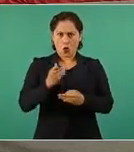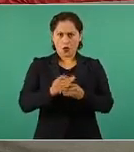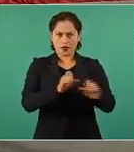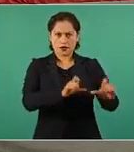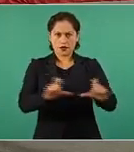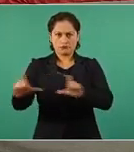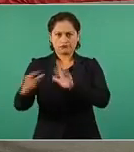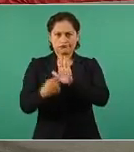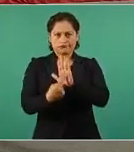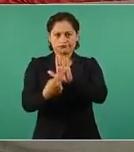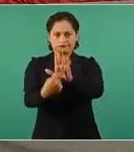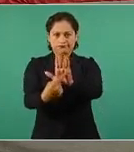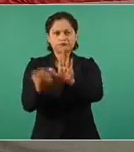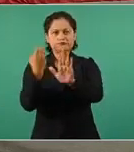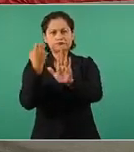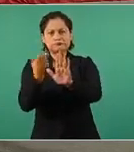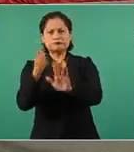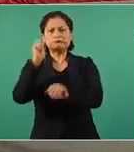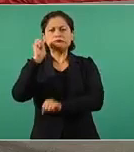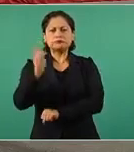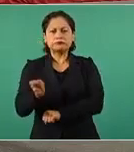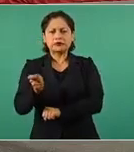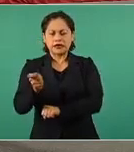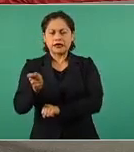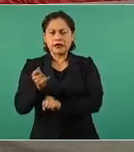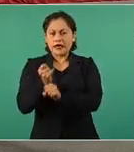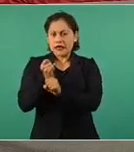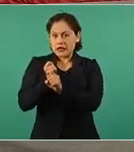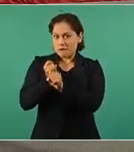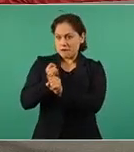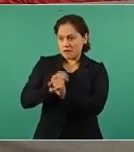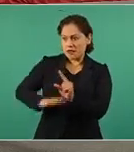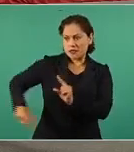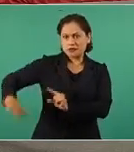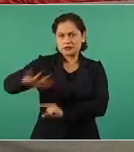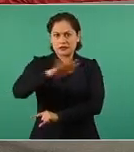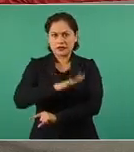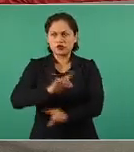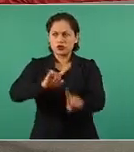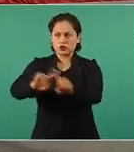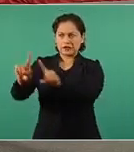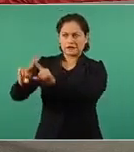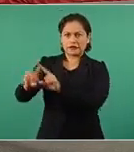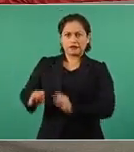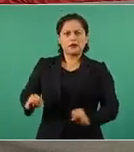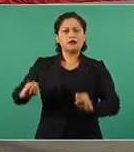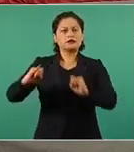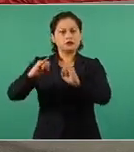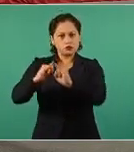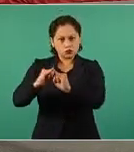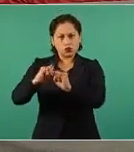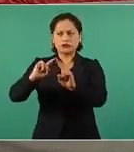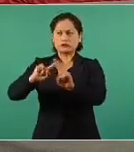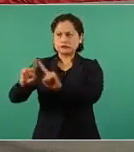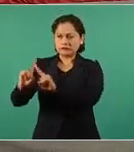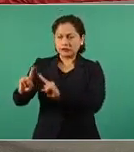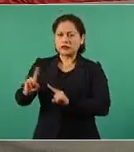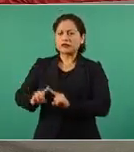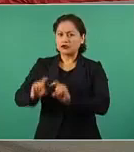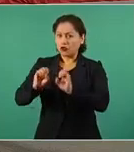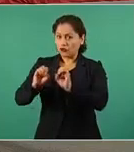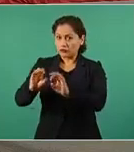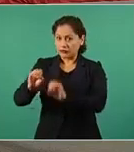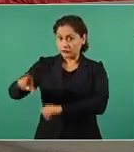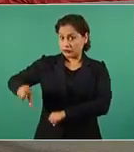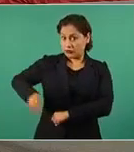resultados de un estudio que se hizo en coordinación con distintas dependencias e instituciones del gobierno federal para evaluar